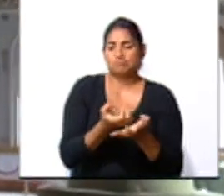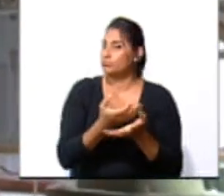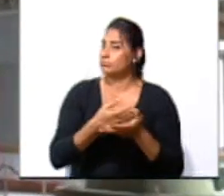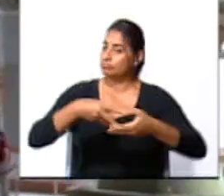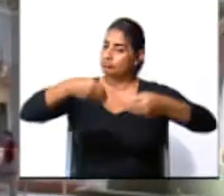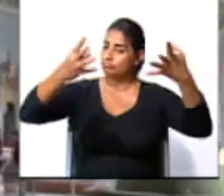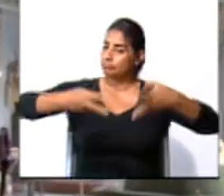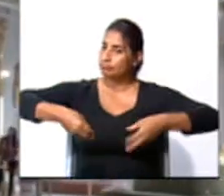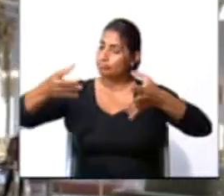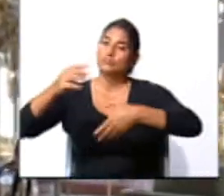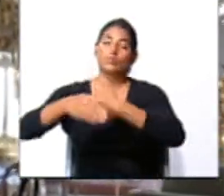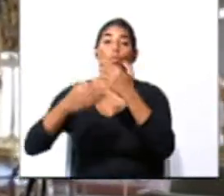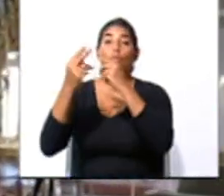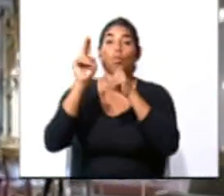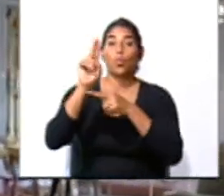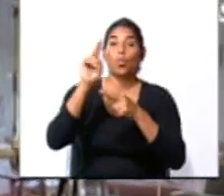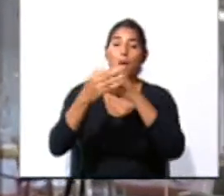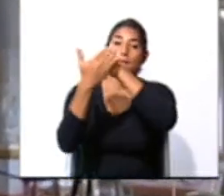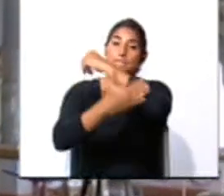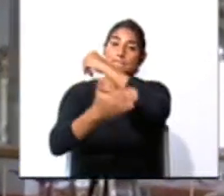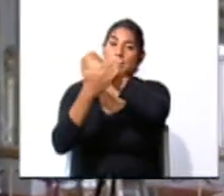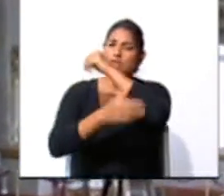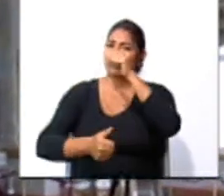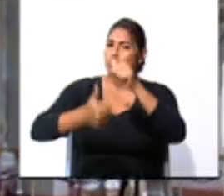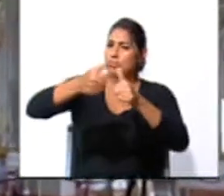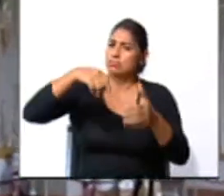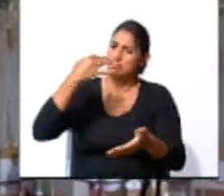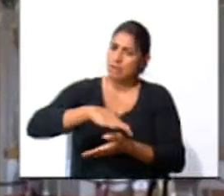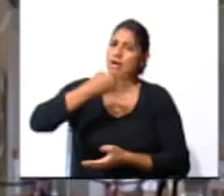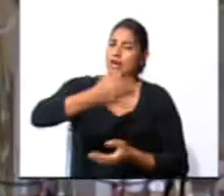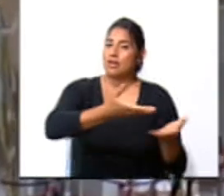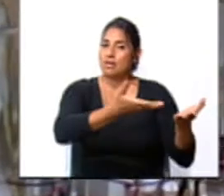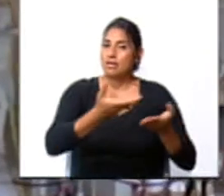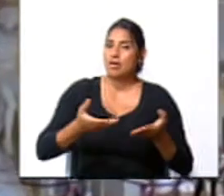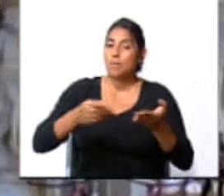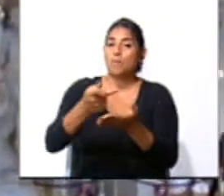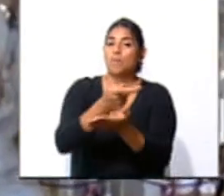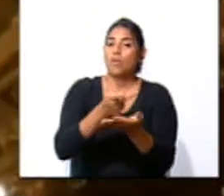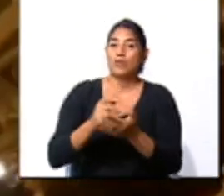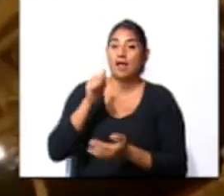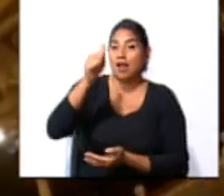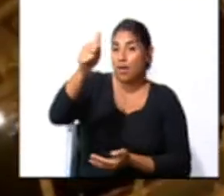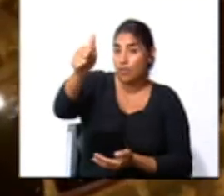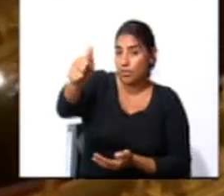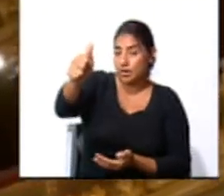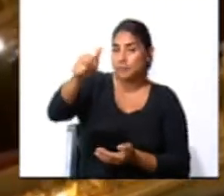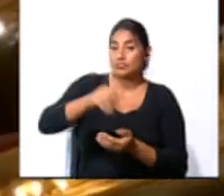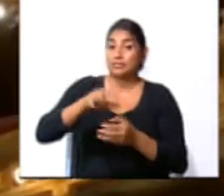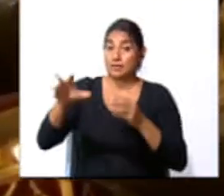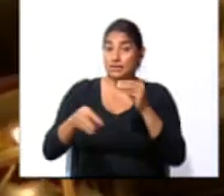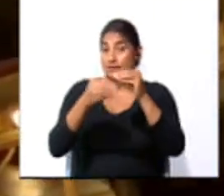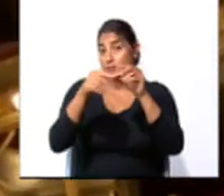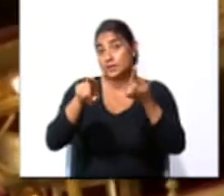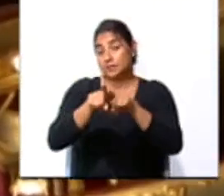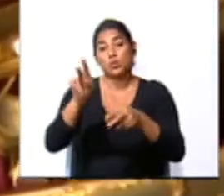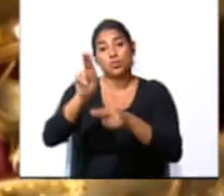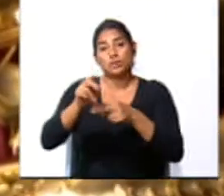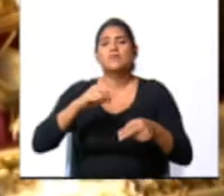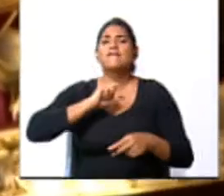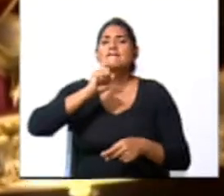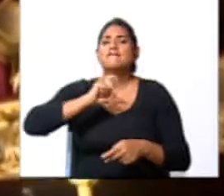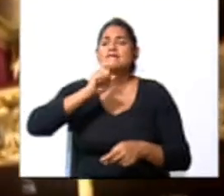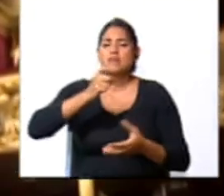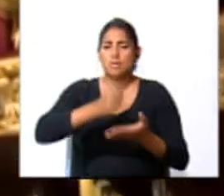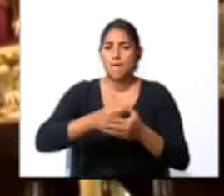se utilizaron maderas preciosas en su mayoría provenientes de la provincia de Alajuela, además se importó hierro,